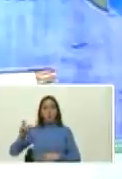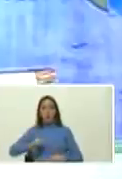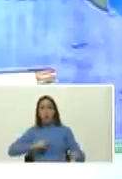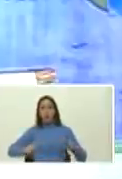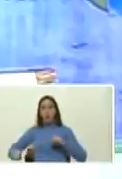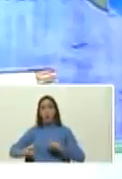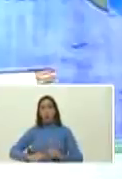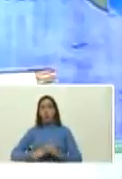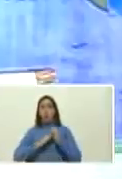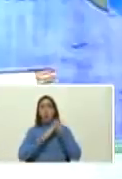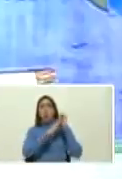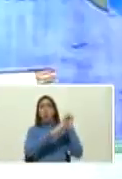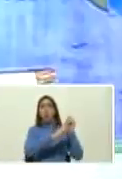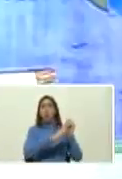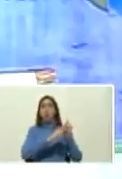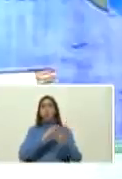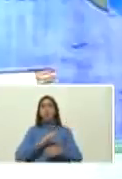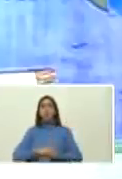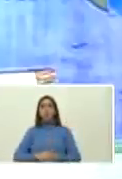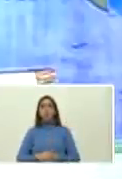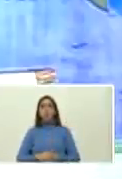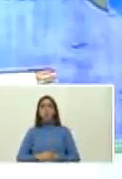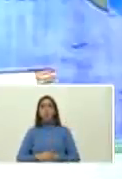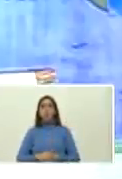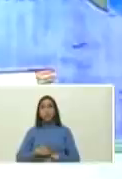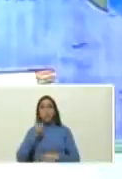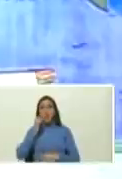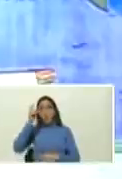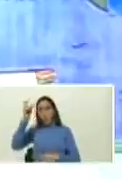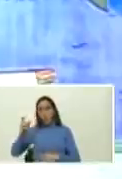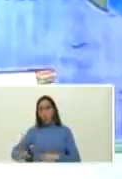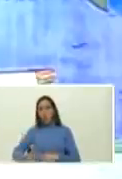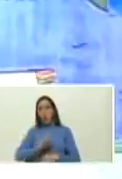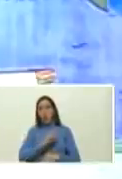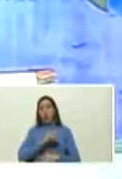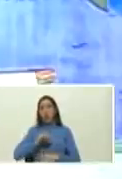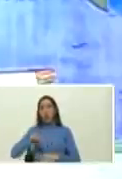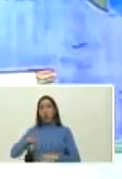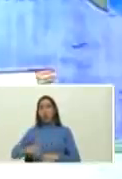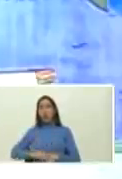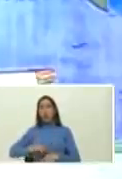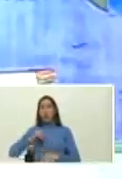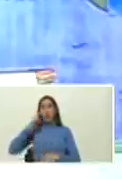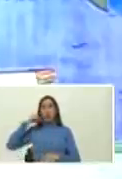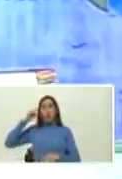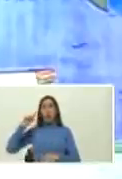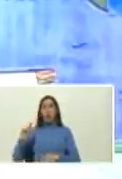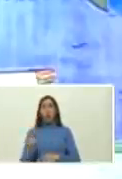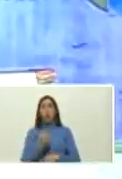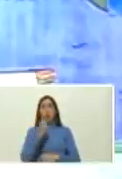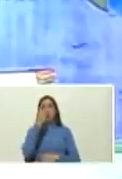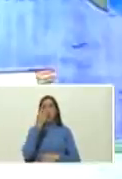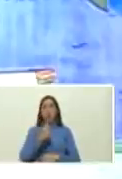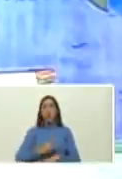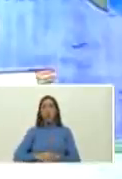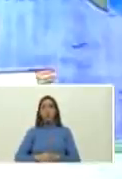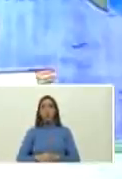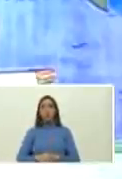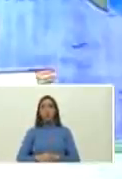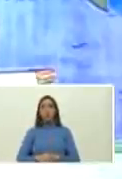dirección Lisset Ender Machado el negro primero nada más y nada menos